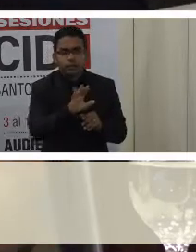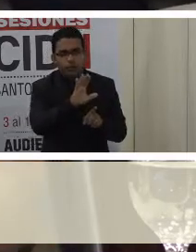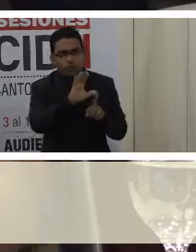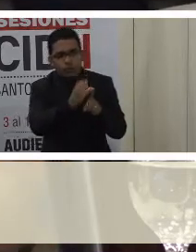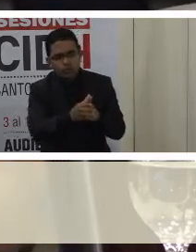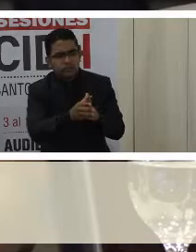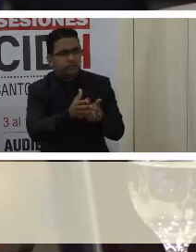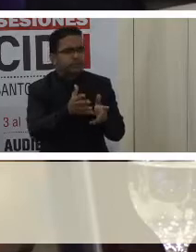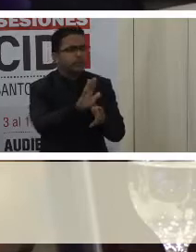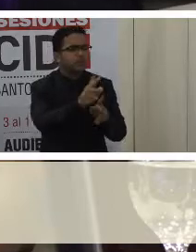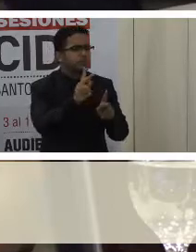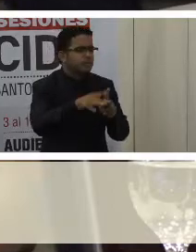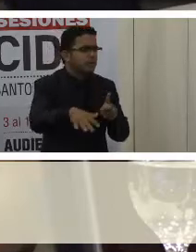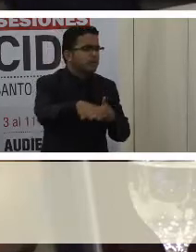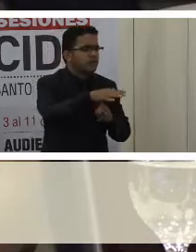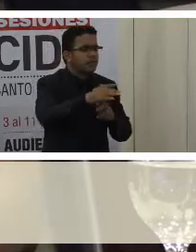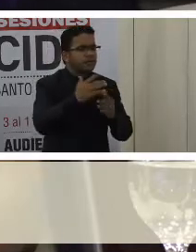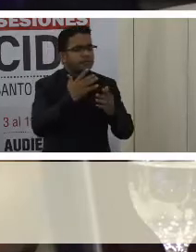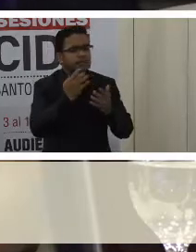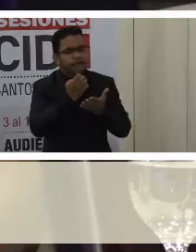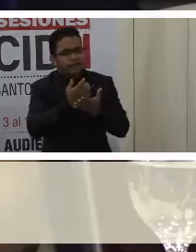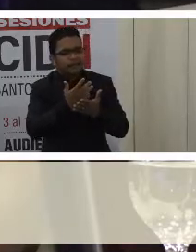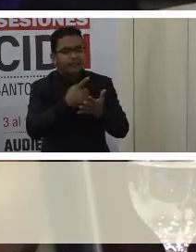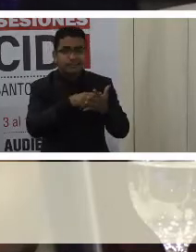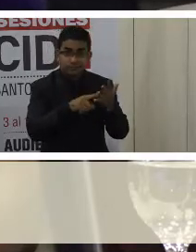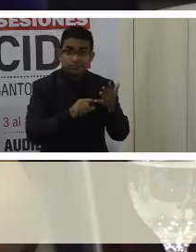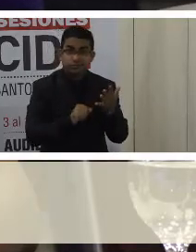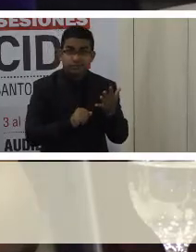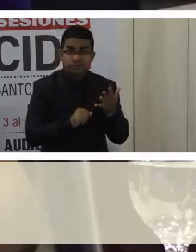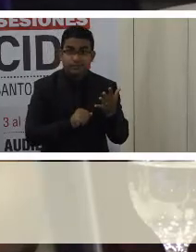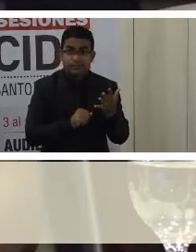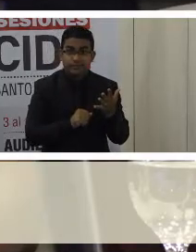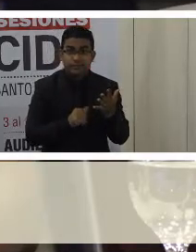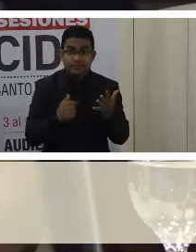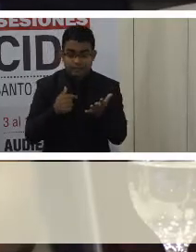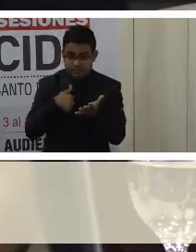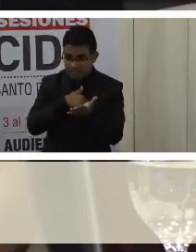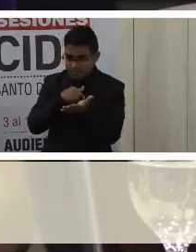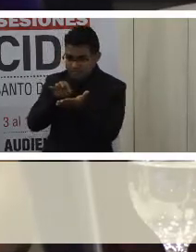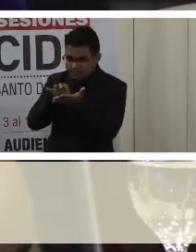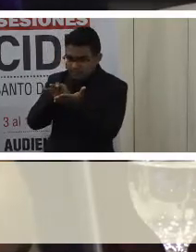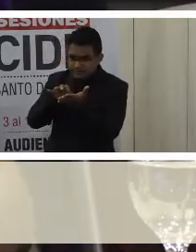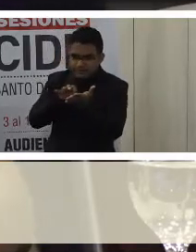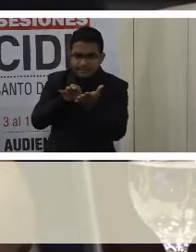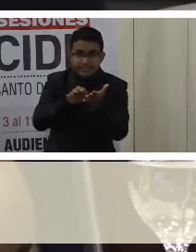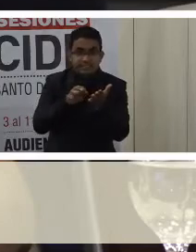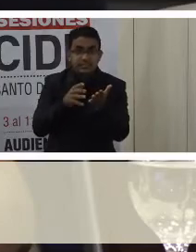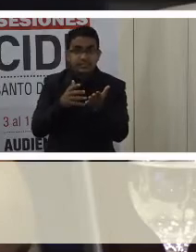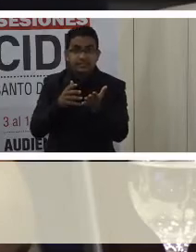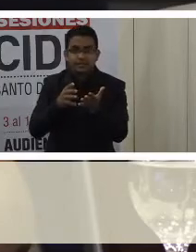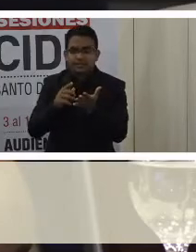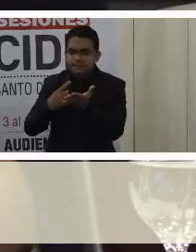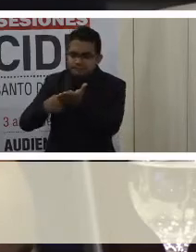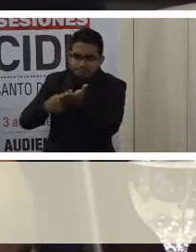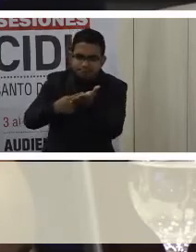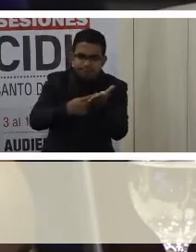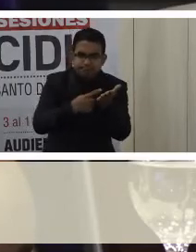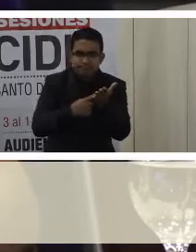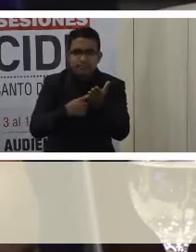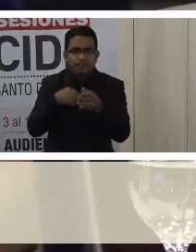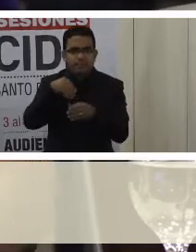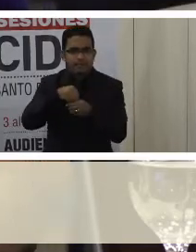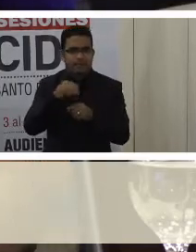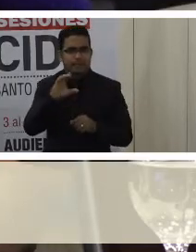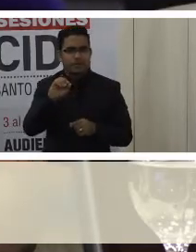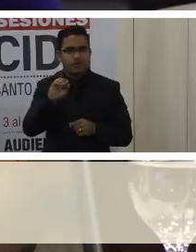y socioeconómico son determinantes. La falta de cifras oficiales, la encuestadora de condiciones de vida en COVID